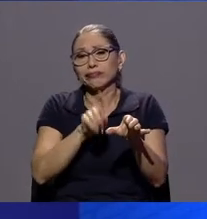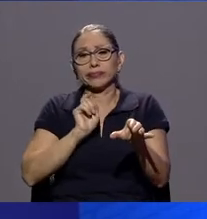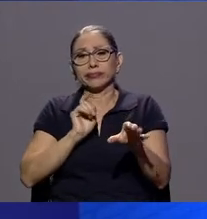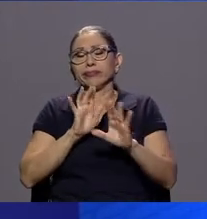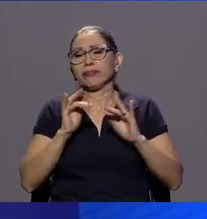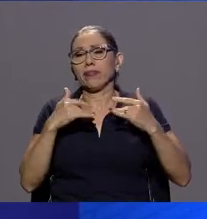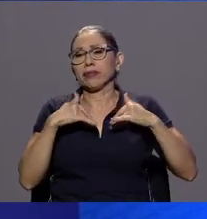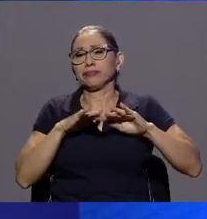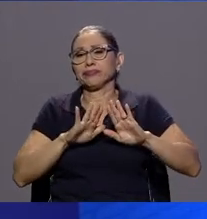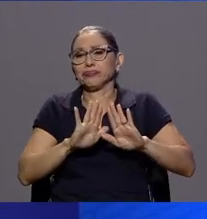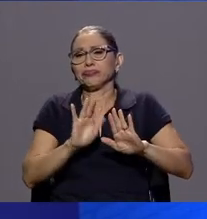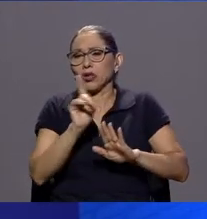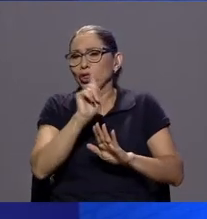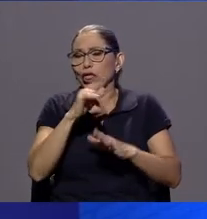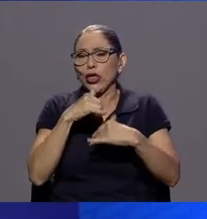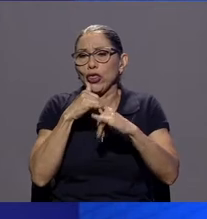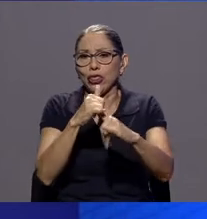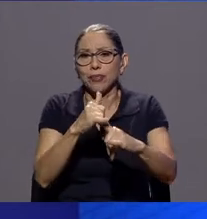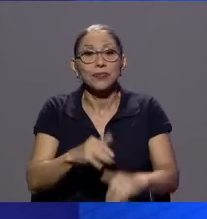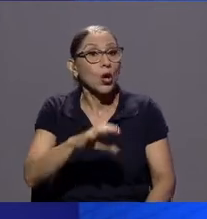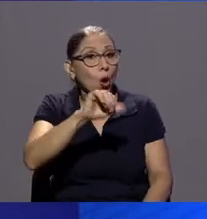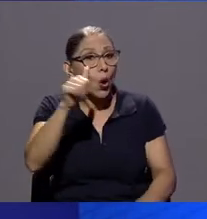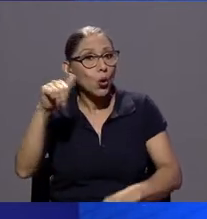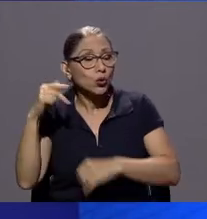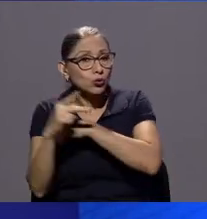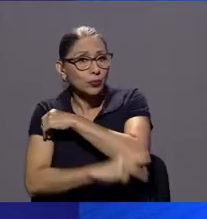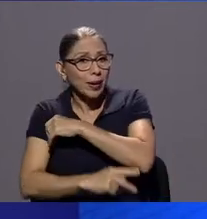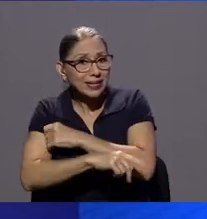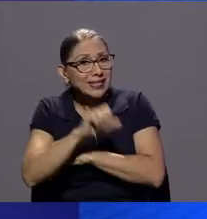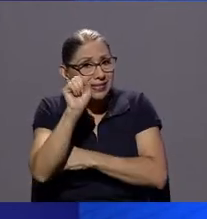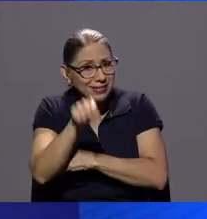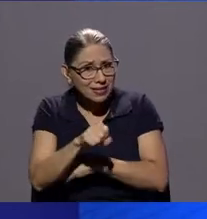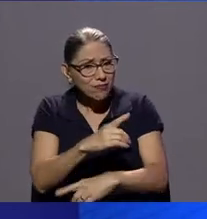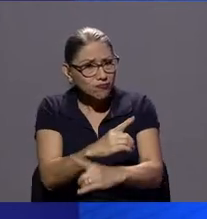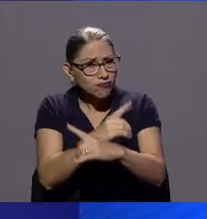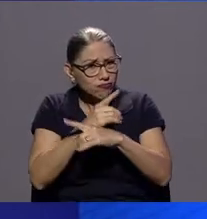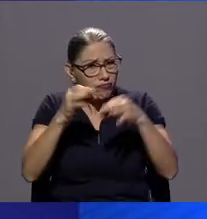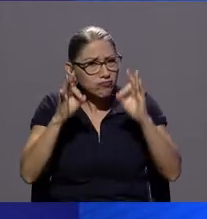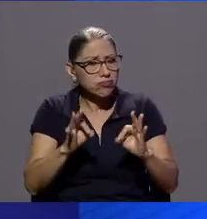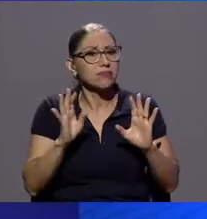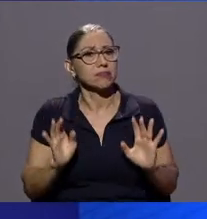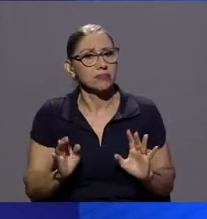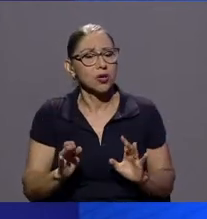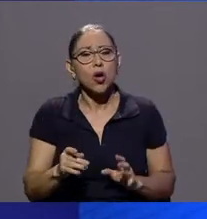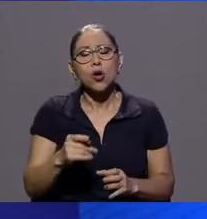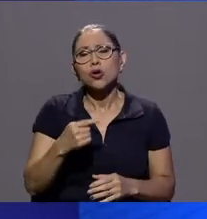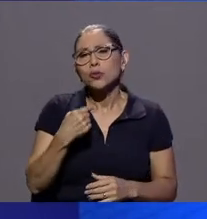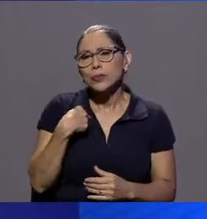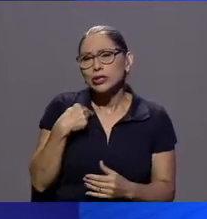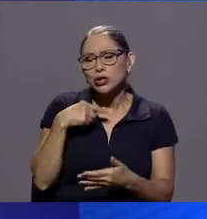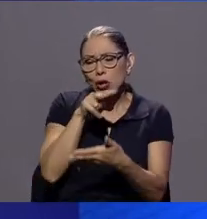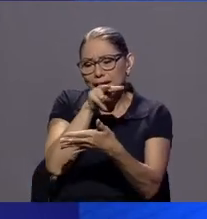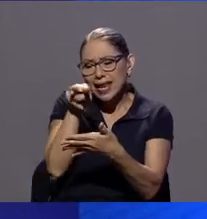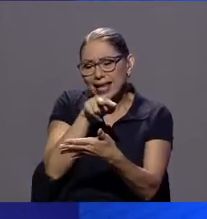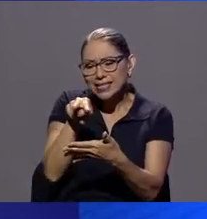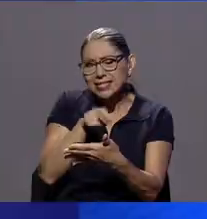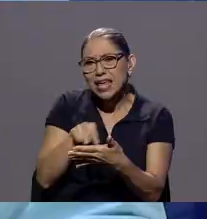presentar la denuncia en otros países sí don Erick sí existe esta defensa efectiva estuve leyendo un poco de cómo